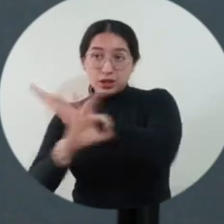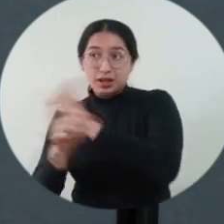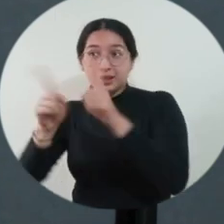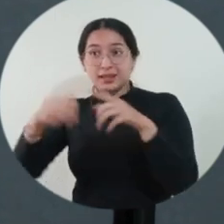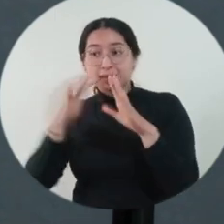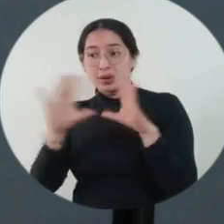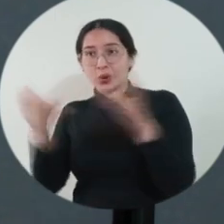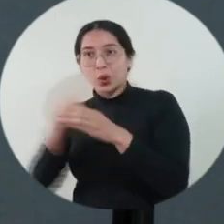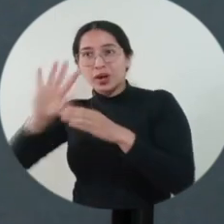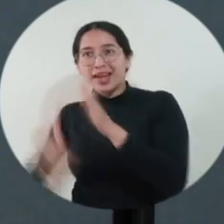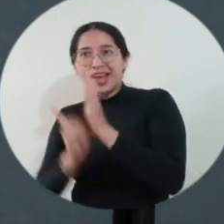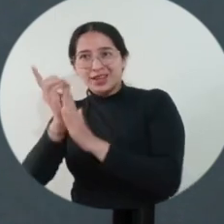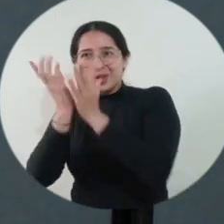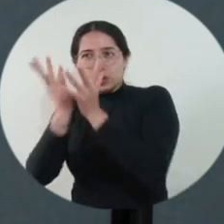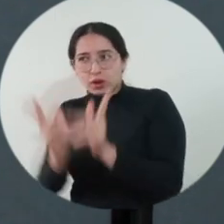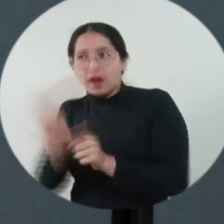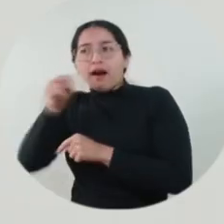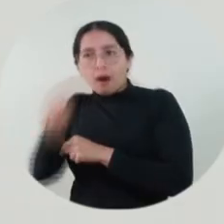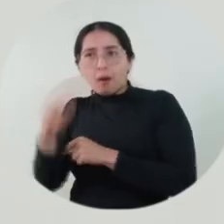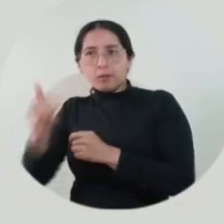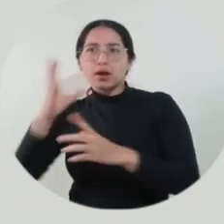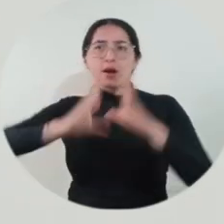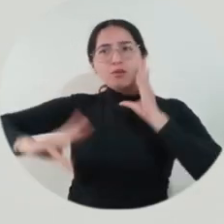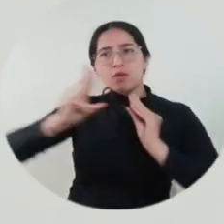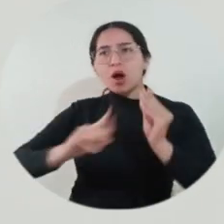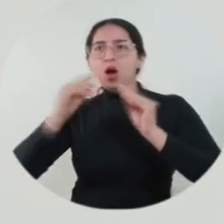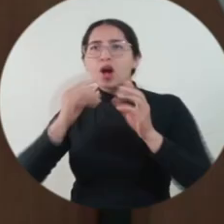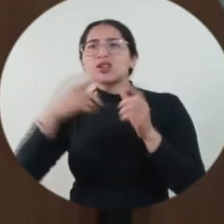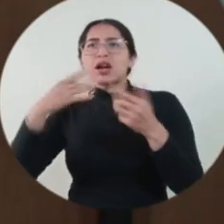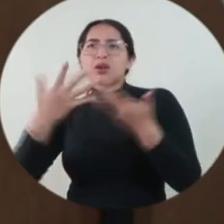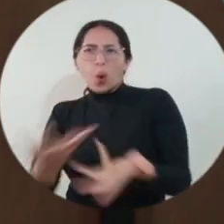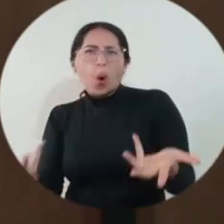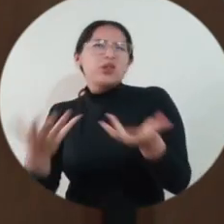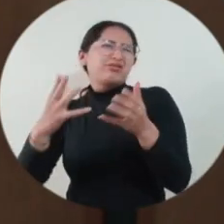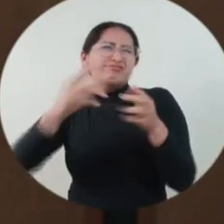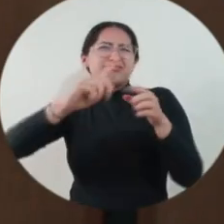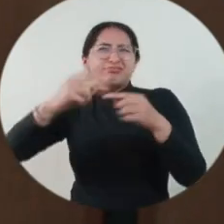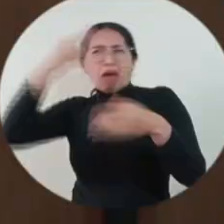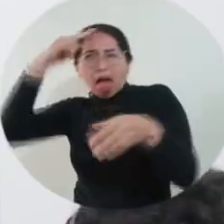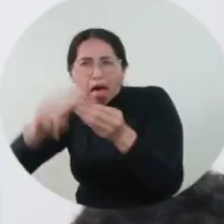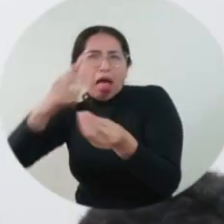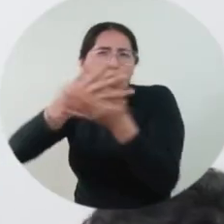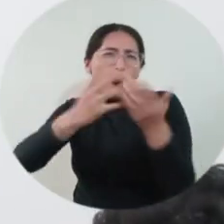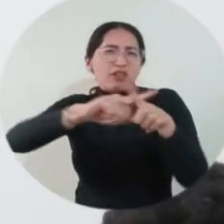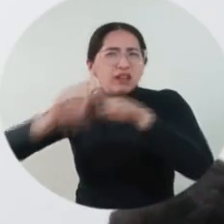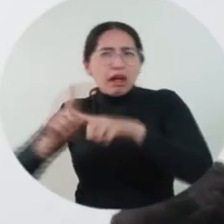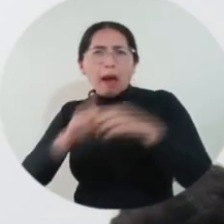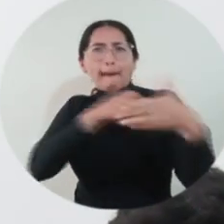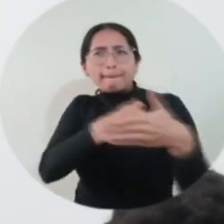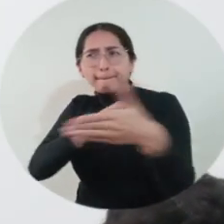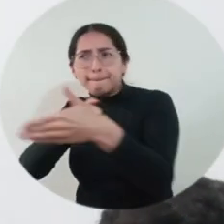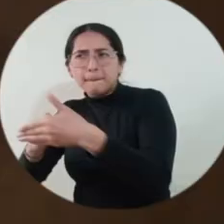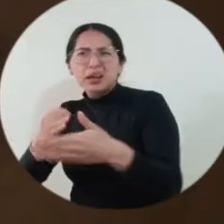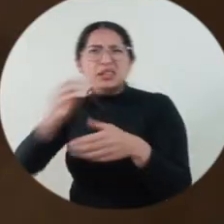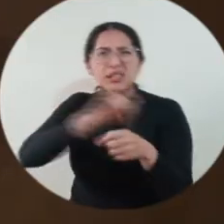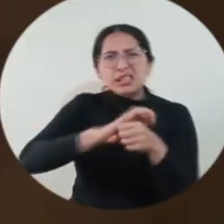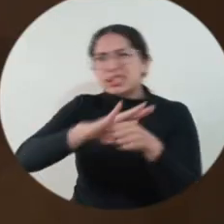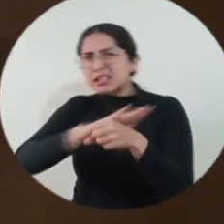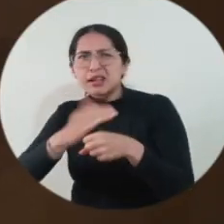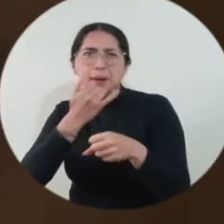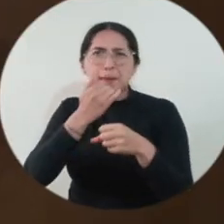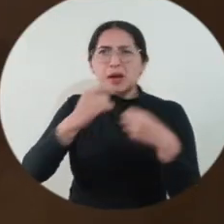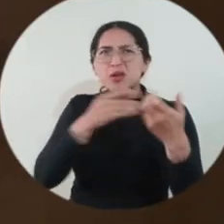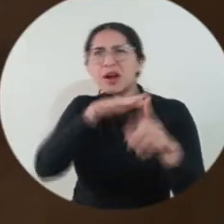Psicológica y la Dirección de Desarrollo Estudiantil, se plantearon experiencias, mitos, barreras y recomendaciones sobre el tratamiento del